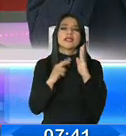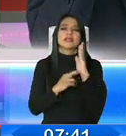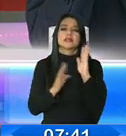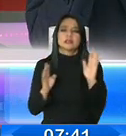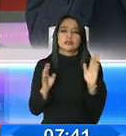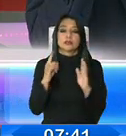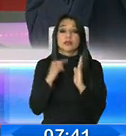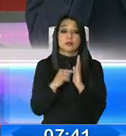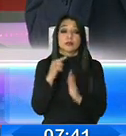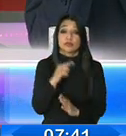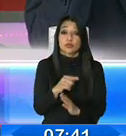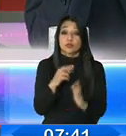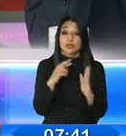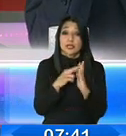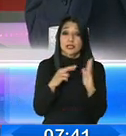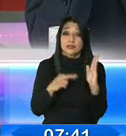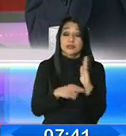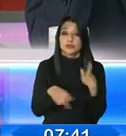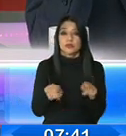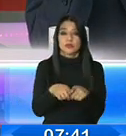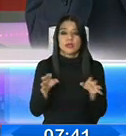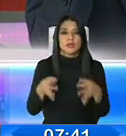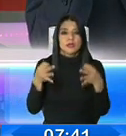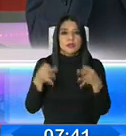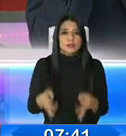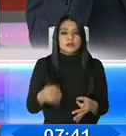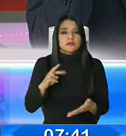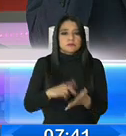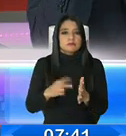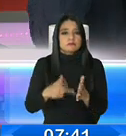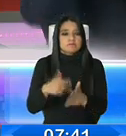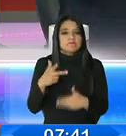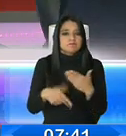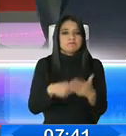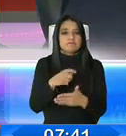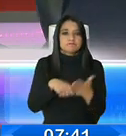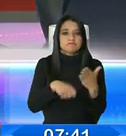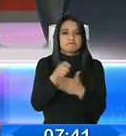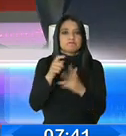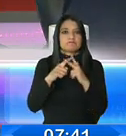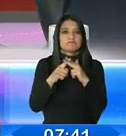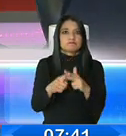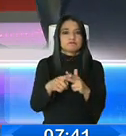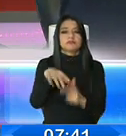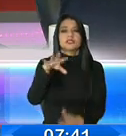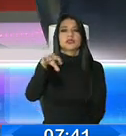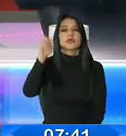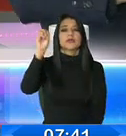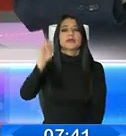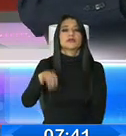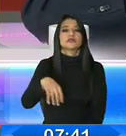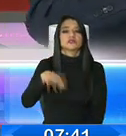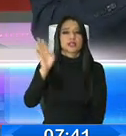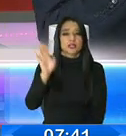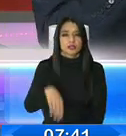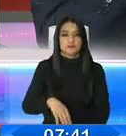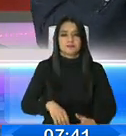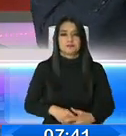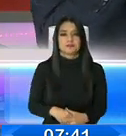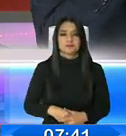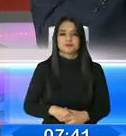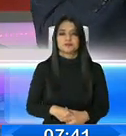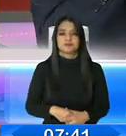Si usted tiene eso, usted tiene ya muy adelantado una aprobación de un crédito. Digamos que es un 50%. Roberto, no